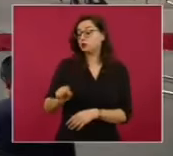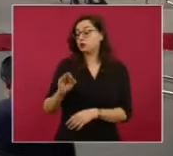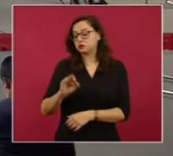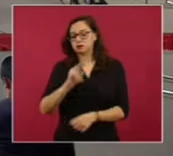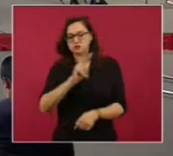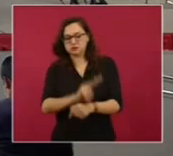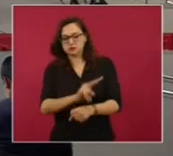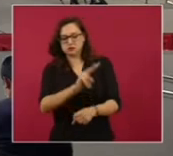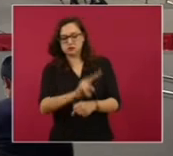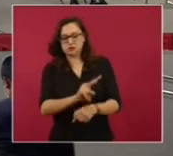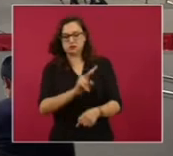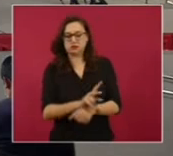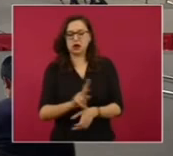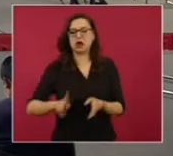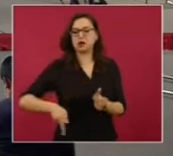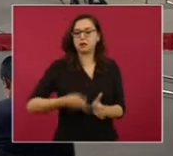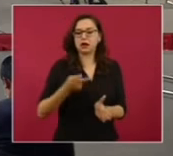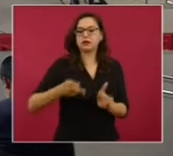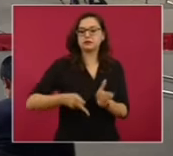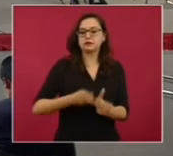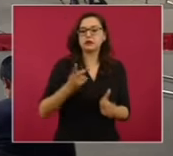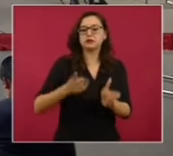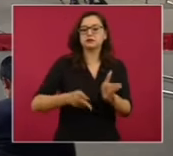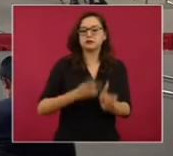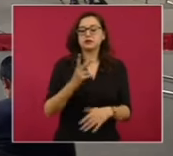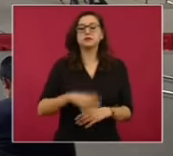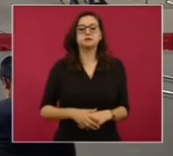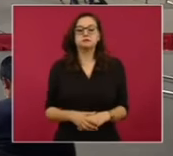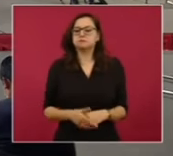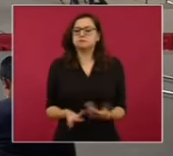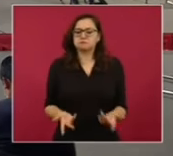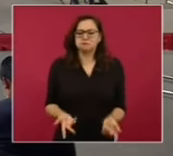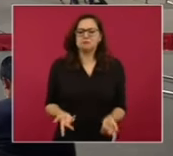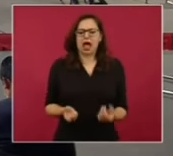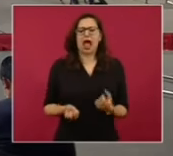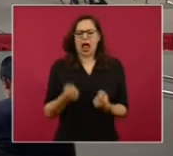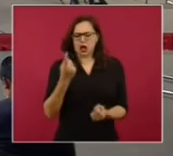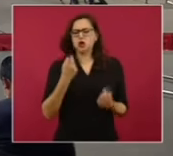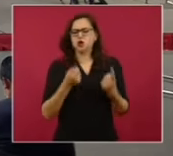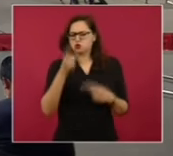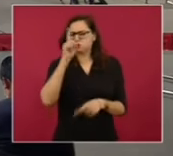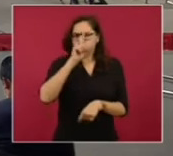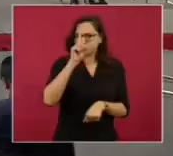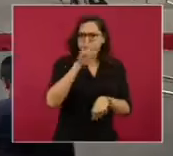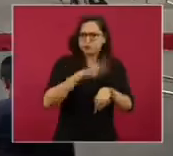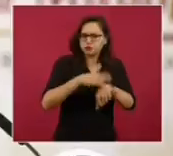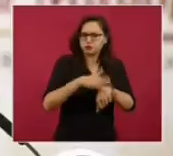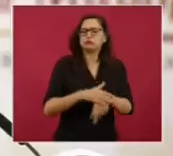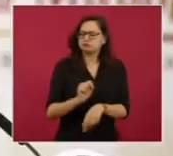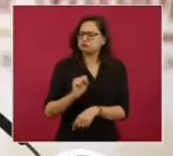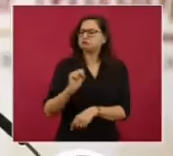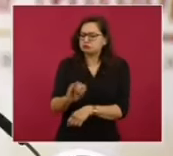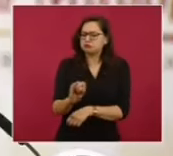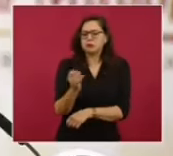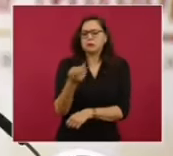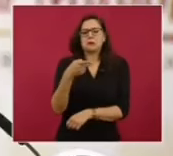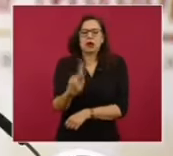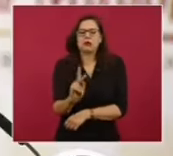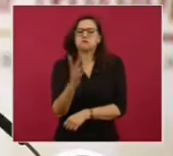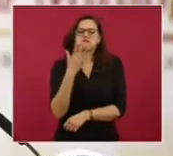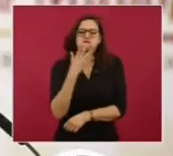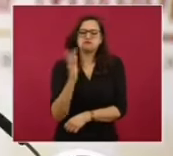de la Federación y hasta la fecha han sido mínimas las observaciones al respecto.